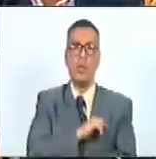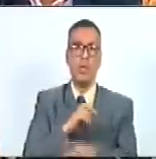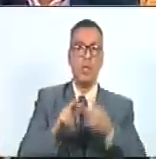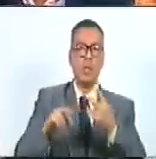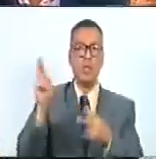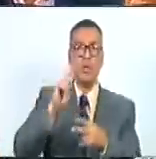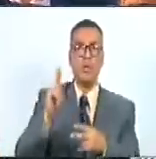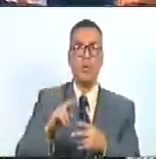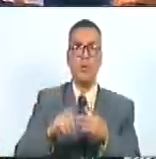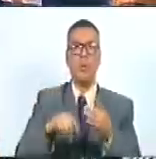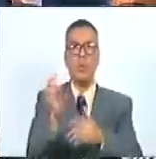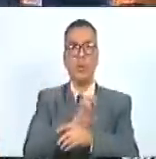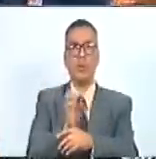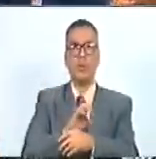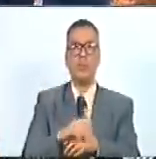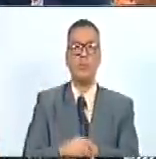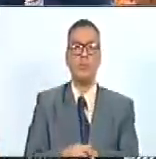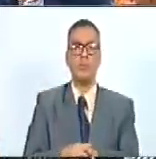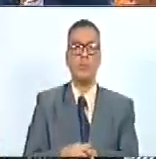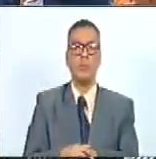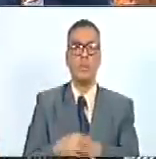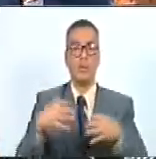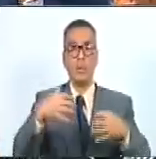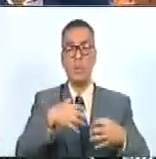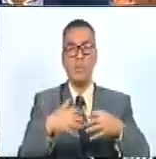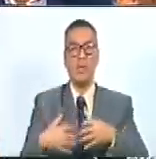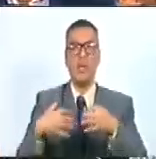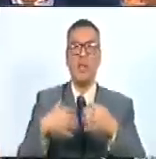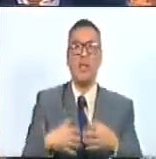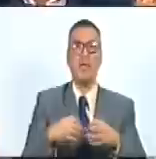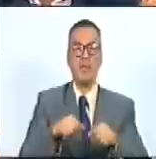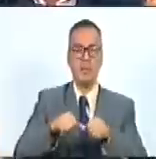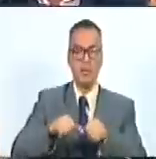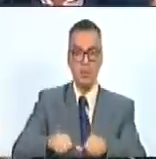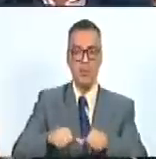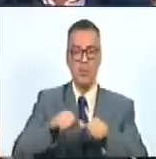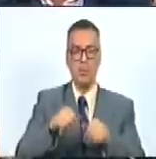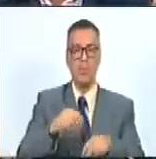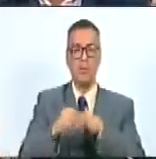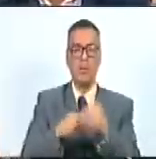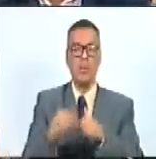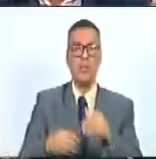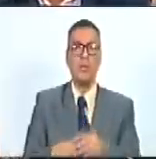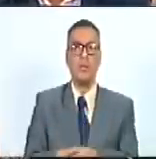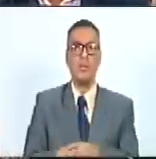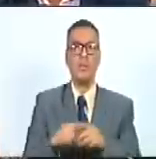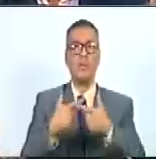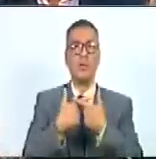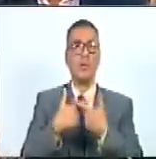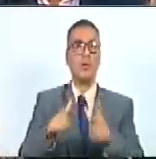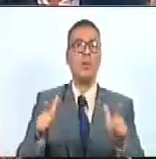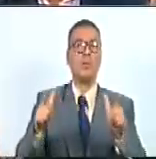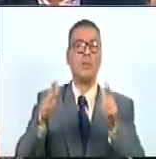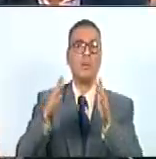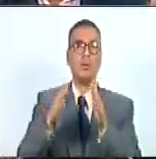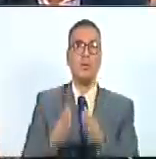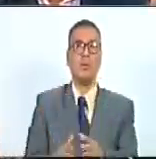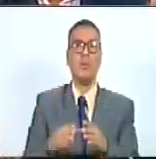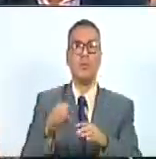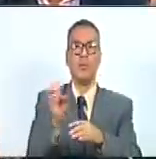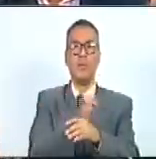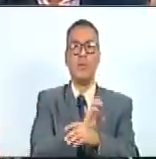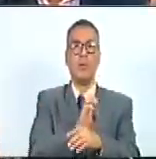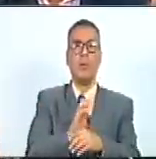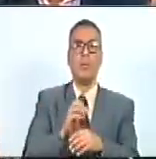de Ecuador con la batalla se selló la independencia de